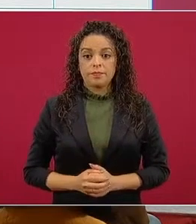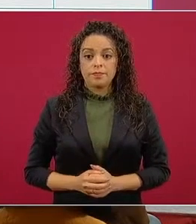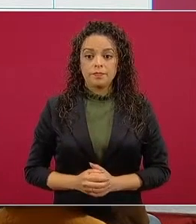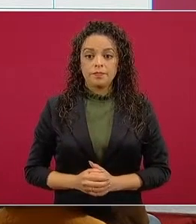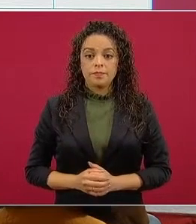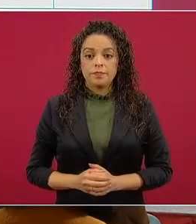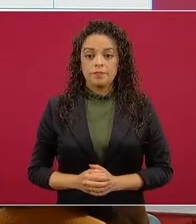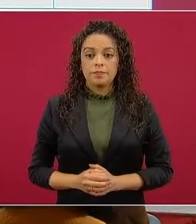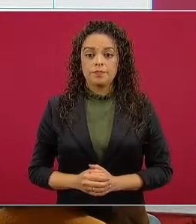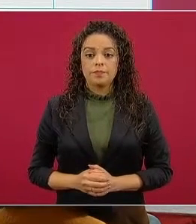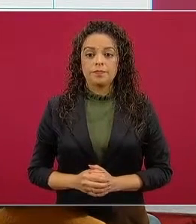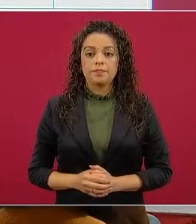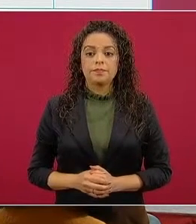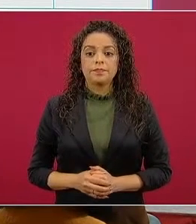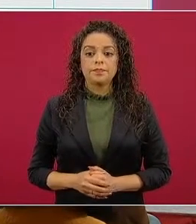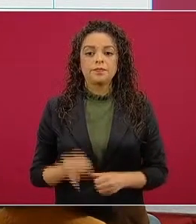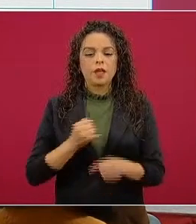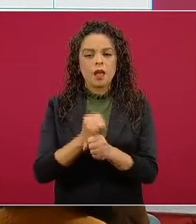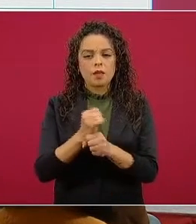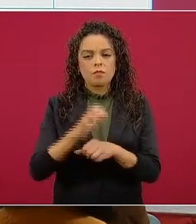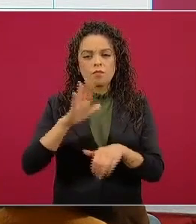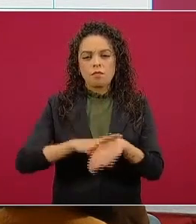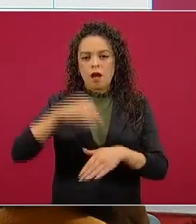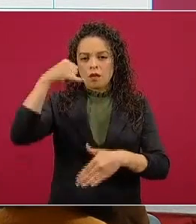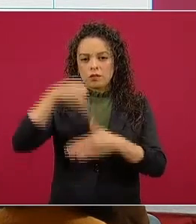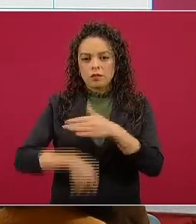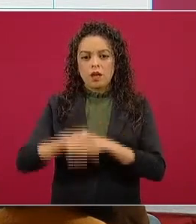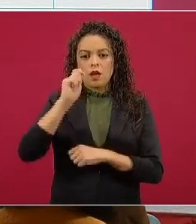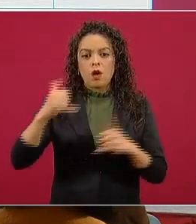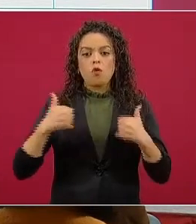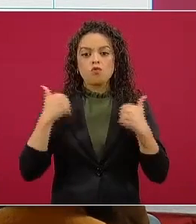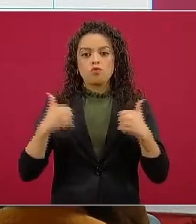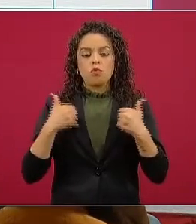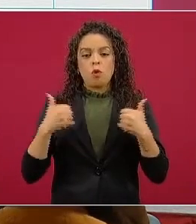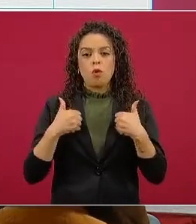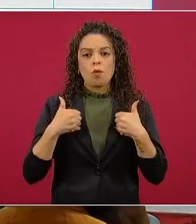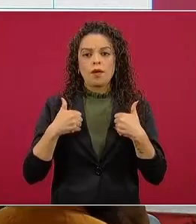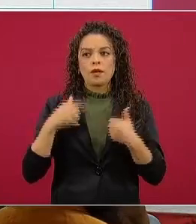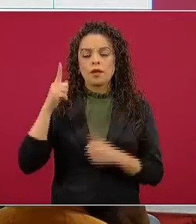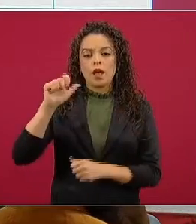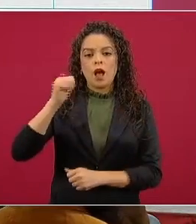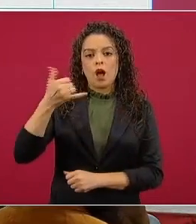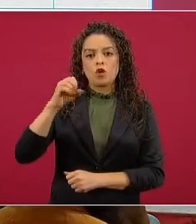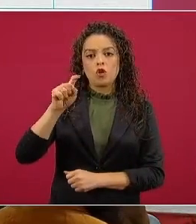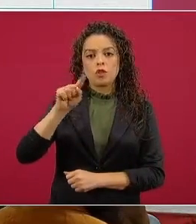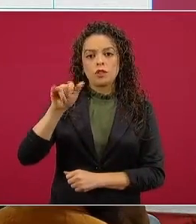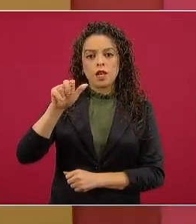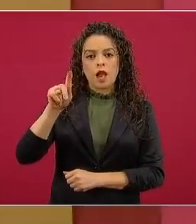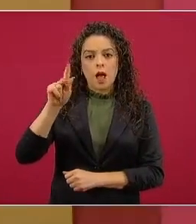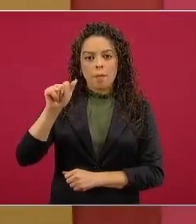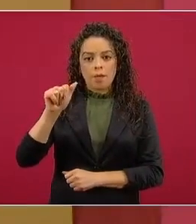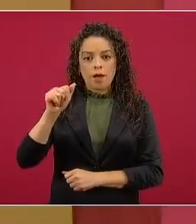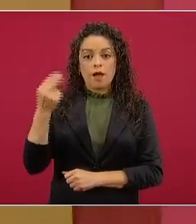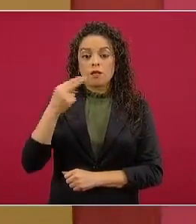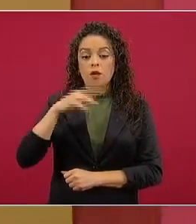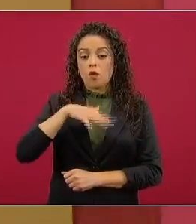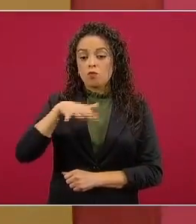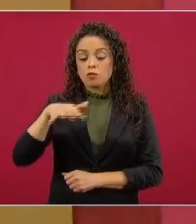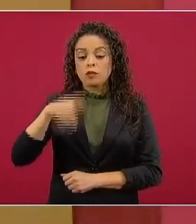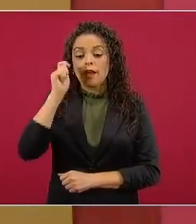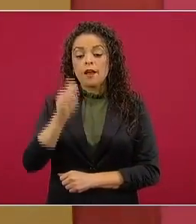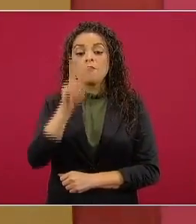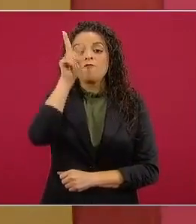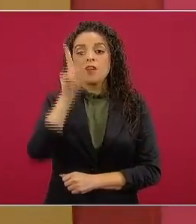se investigará a fondo la desaparición de los jóvenes de Yosinapa se conocerá la verdad y se castigará a los responsables